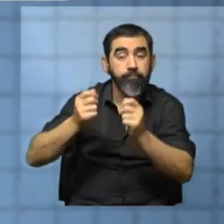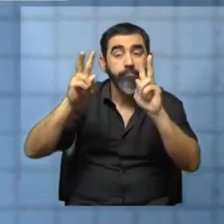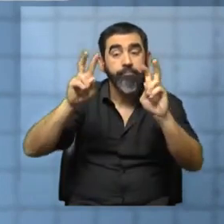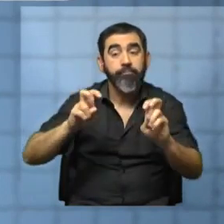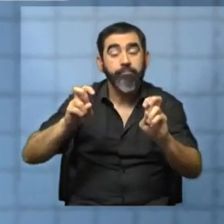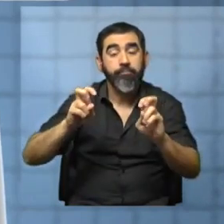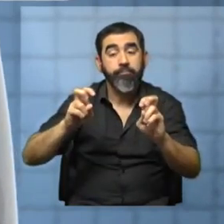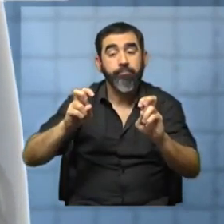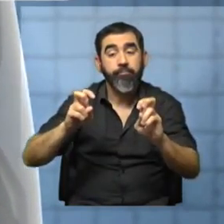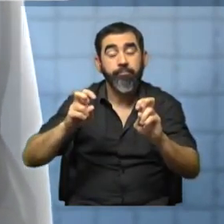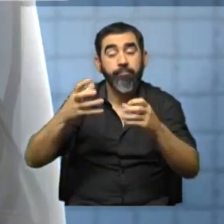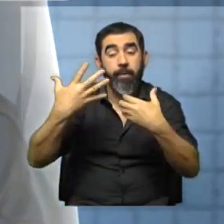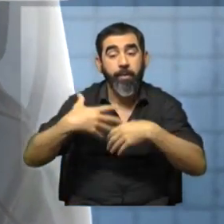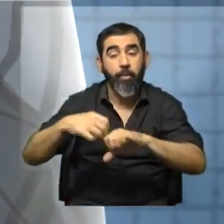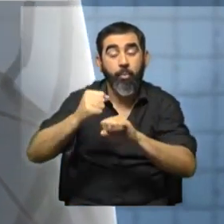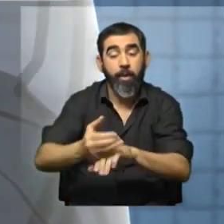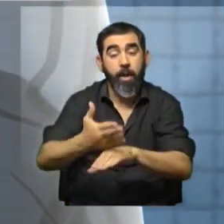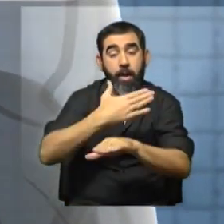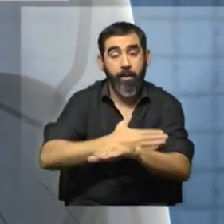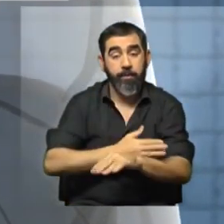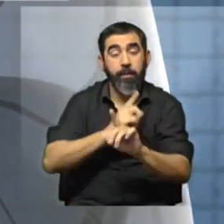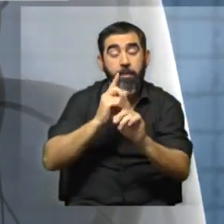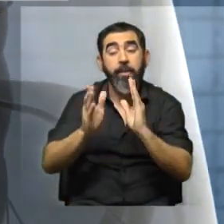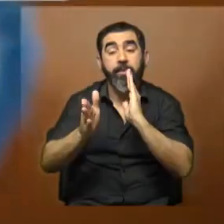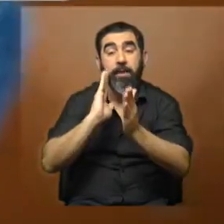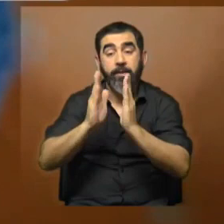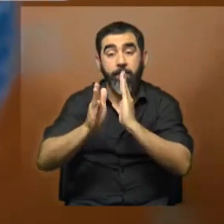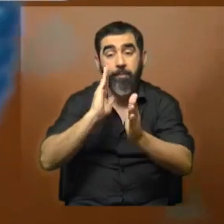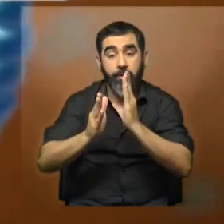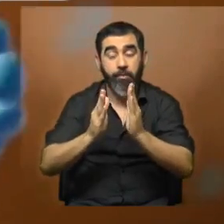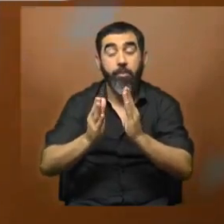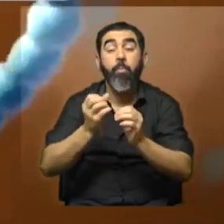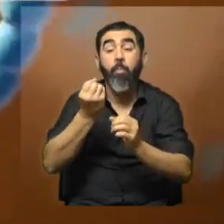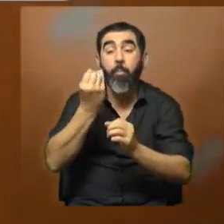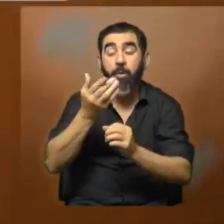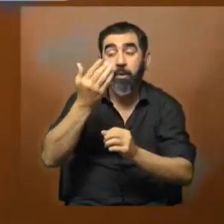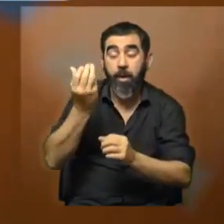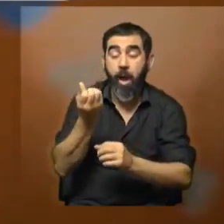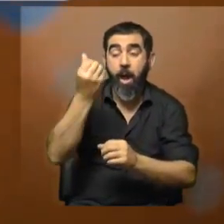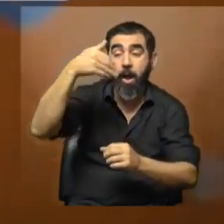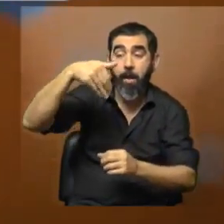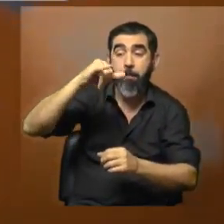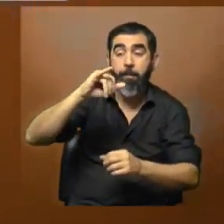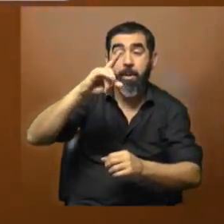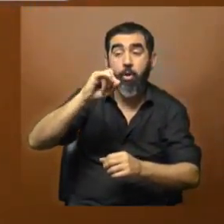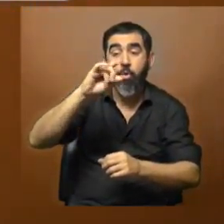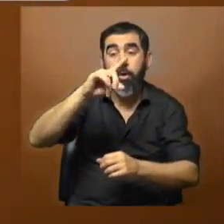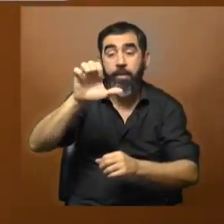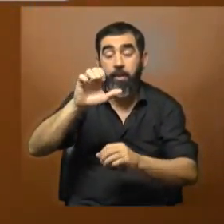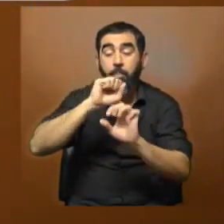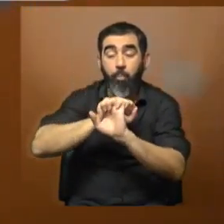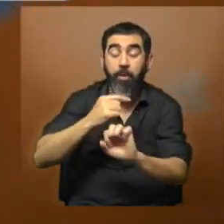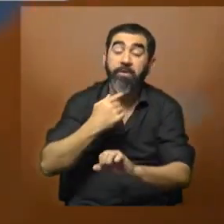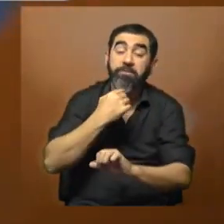términos de diagnóstico y tratamiento, porque los amiloides son un blanco potencial